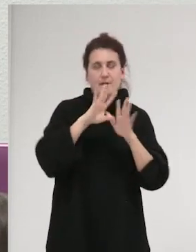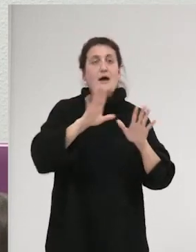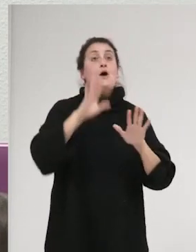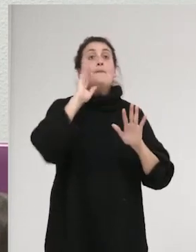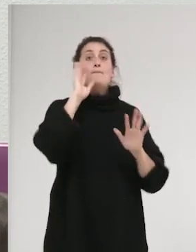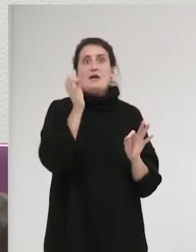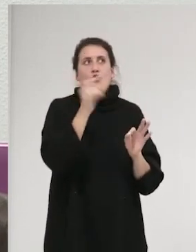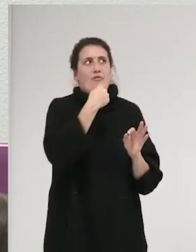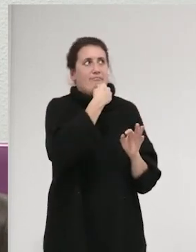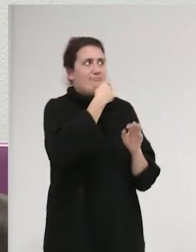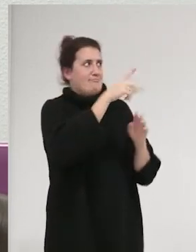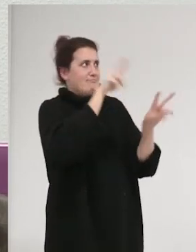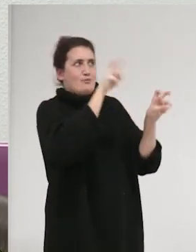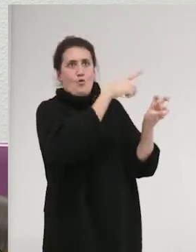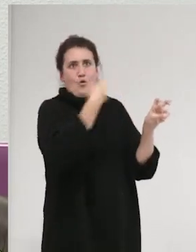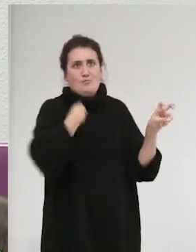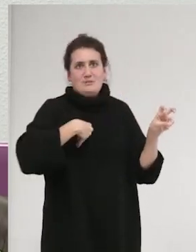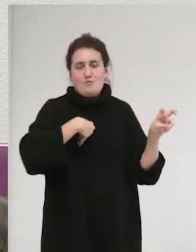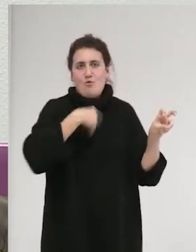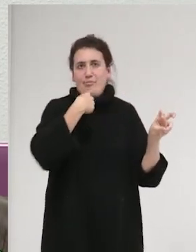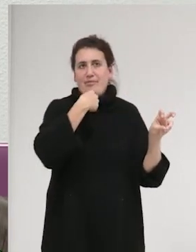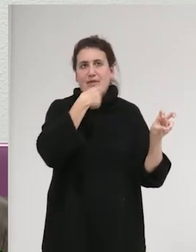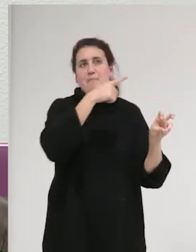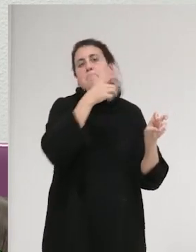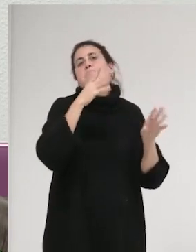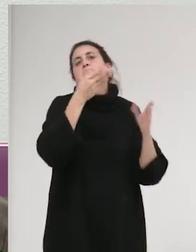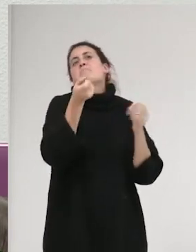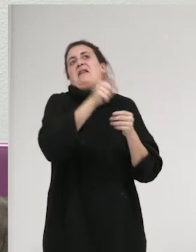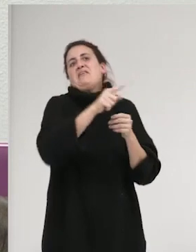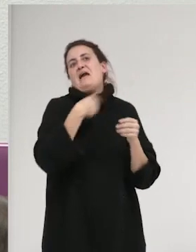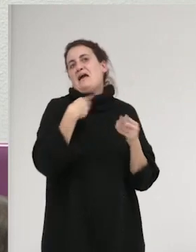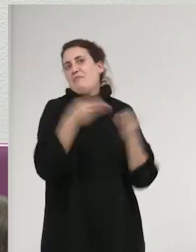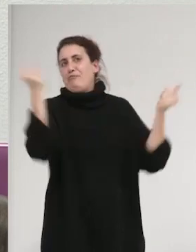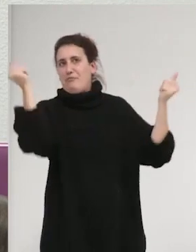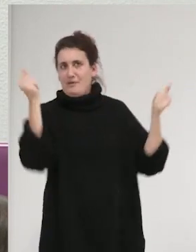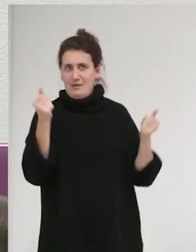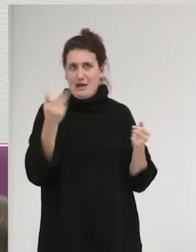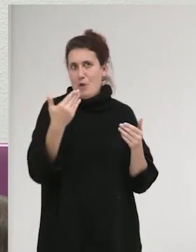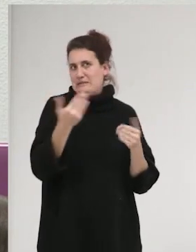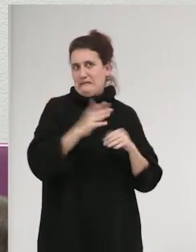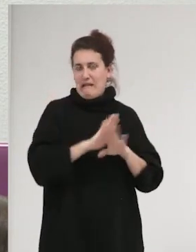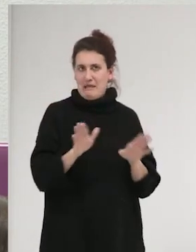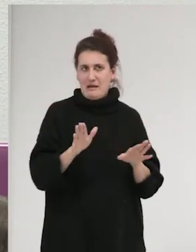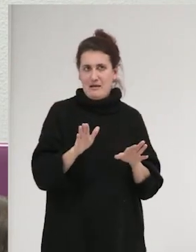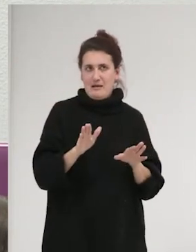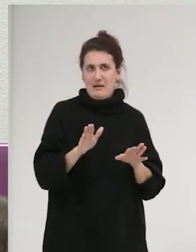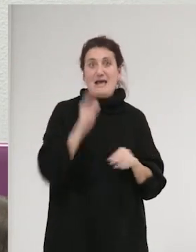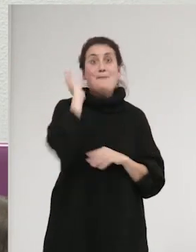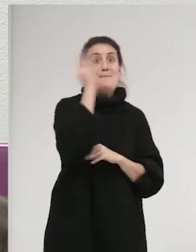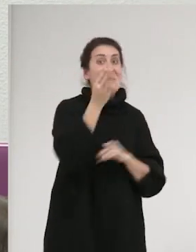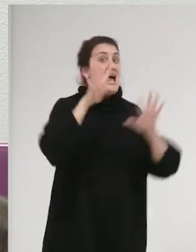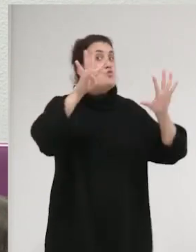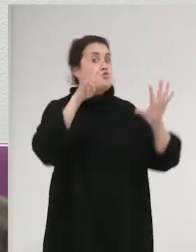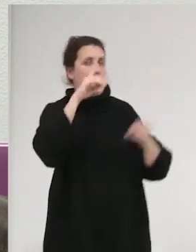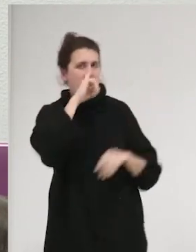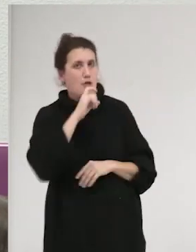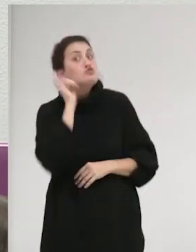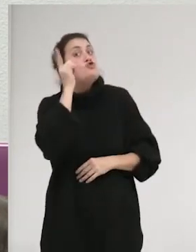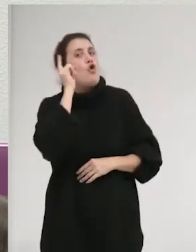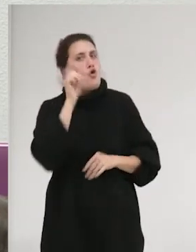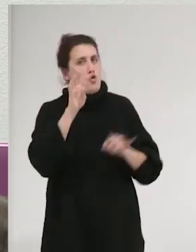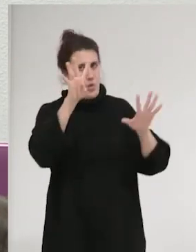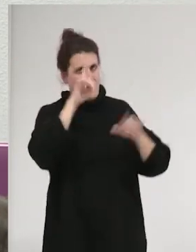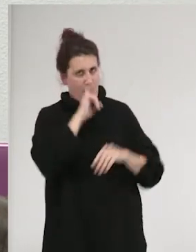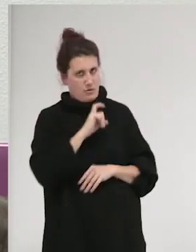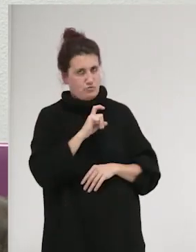Pero en cualquier caso, parecía que les habían absuelto, ¿no? Cuando había una pena de nueve años, solo nueve años, ¿no? O sea, ¿qué quiero decir?